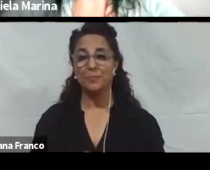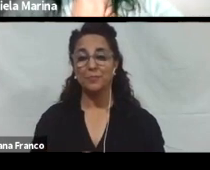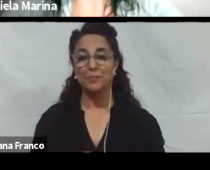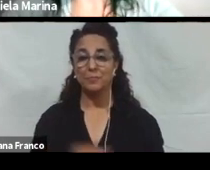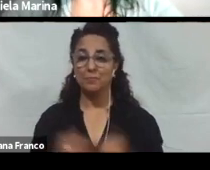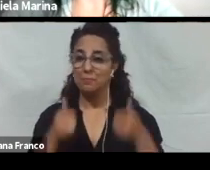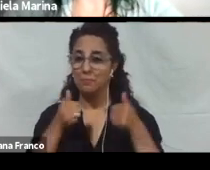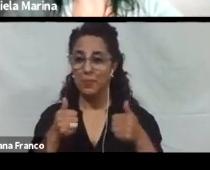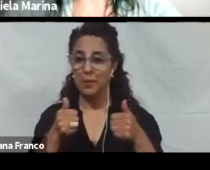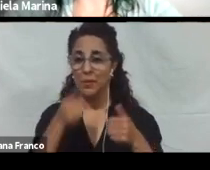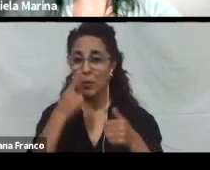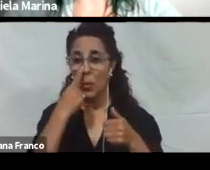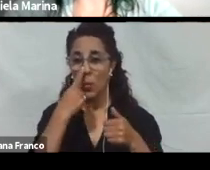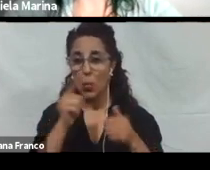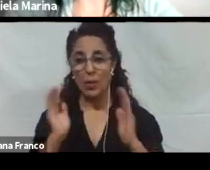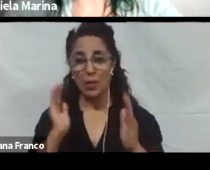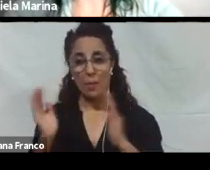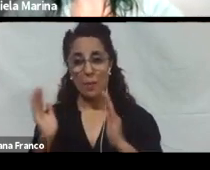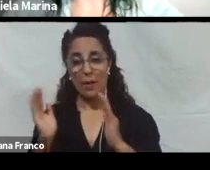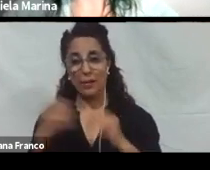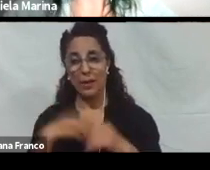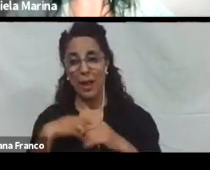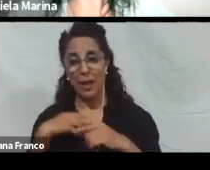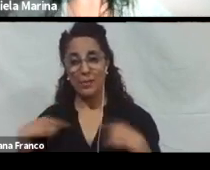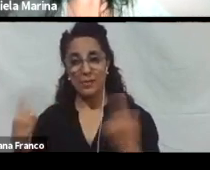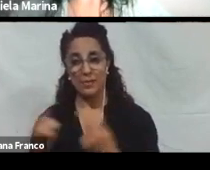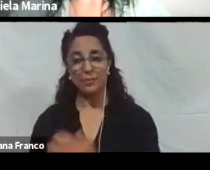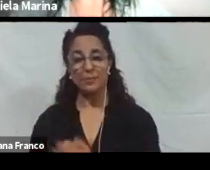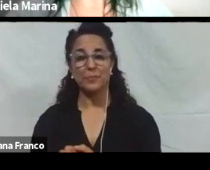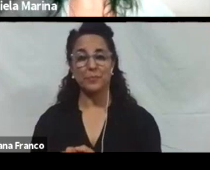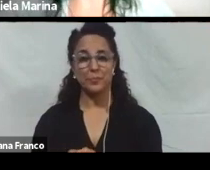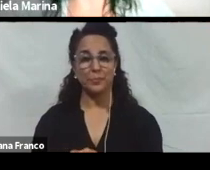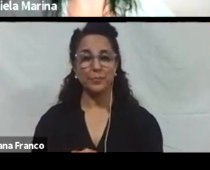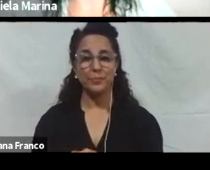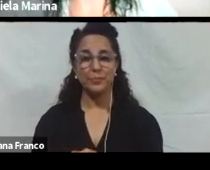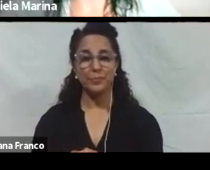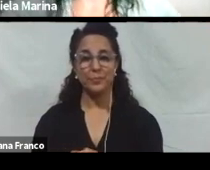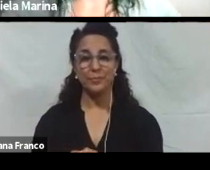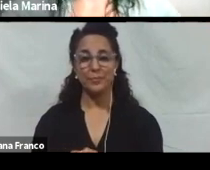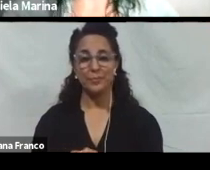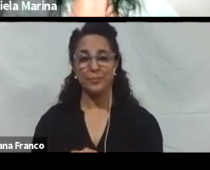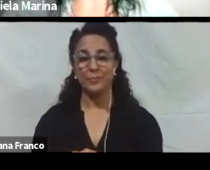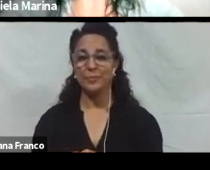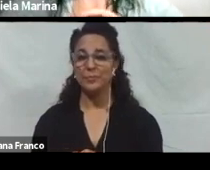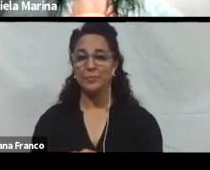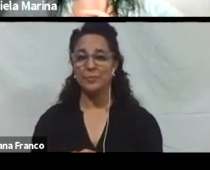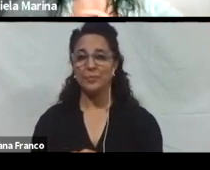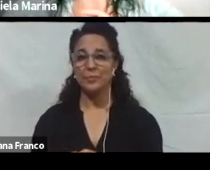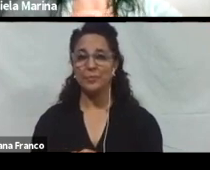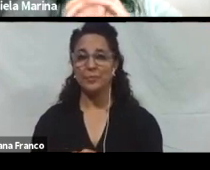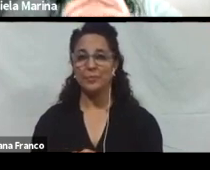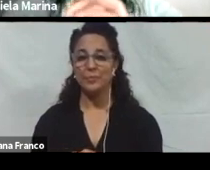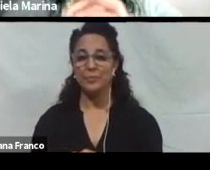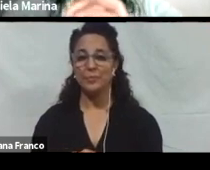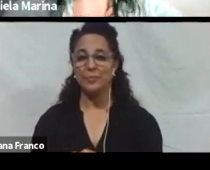Vamos a la última parte. De esta clase. Y ya los. Los dejamos. Haciendo. una pequeña.